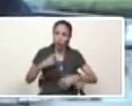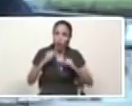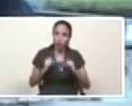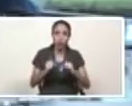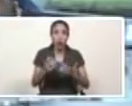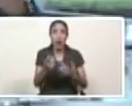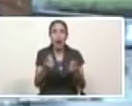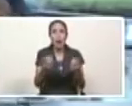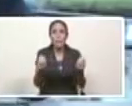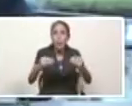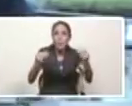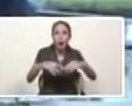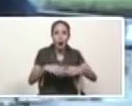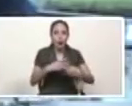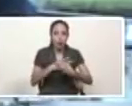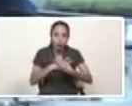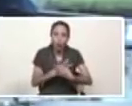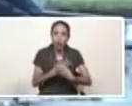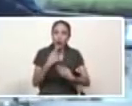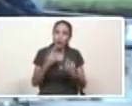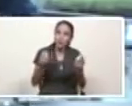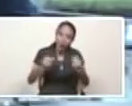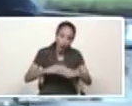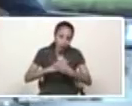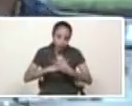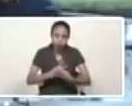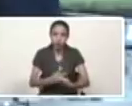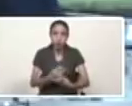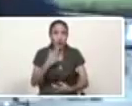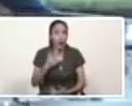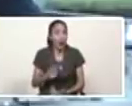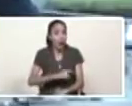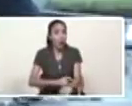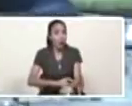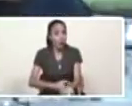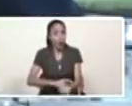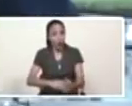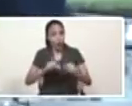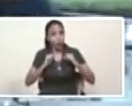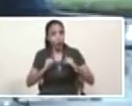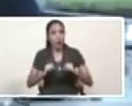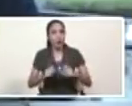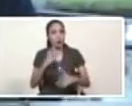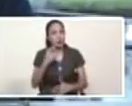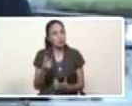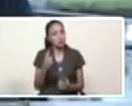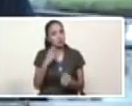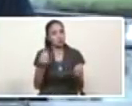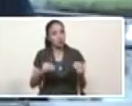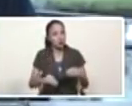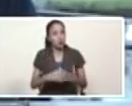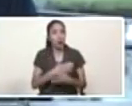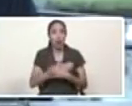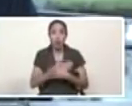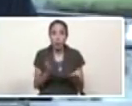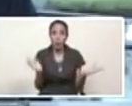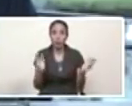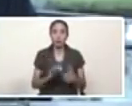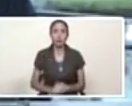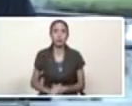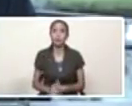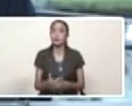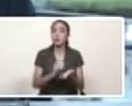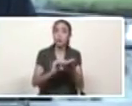voluntad nobleza pero hace falta mucho coraje mucha valentía mucha disposición y buscar